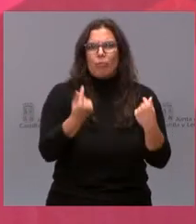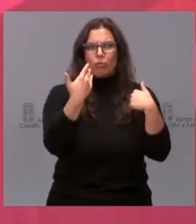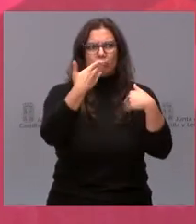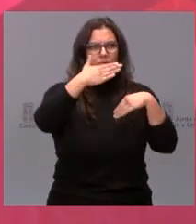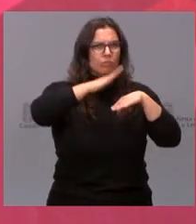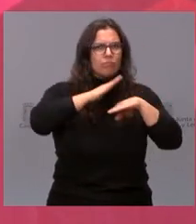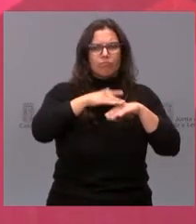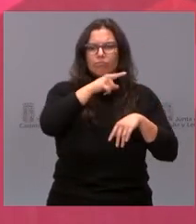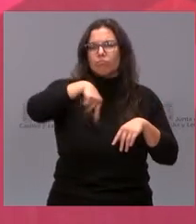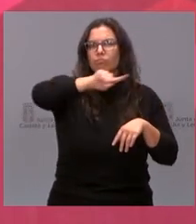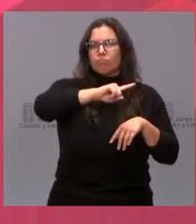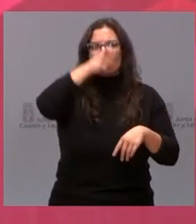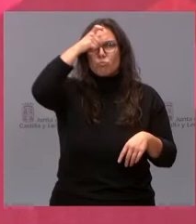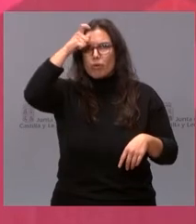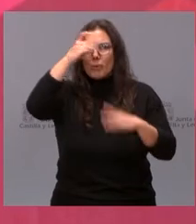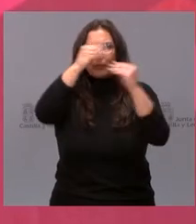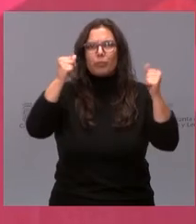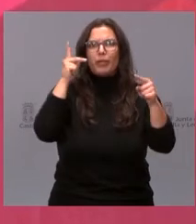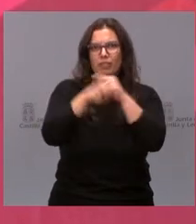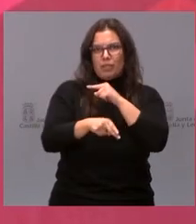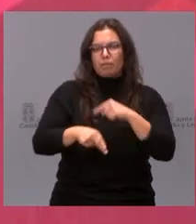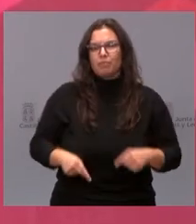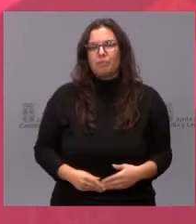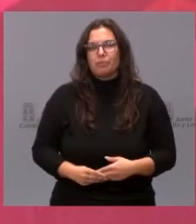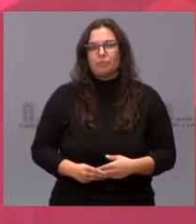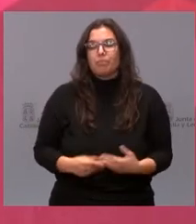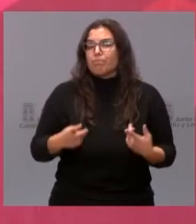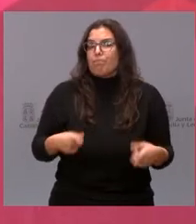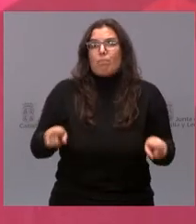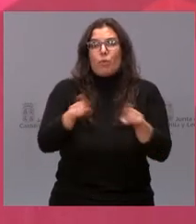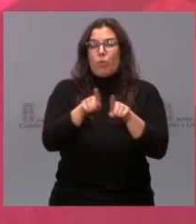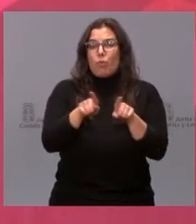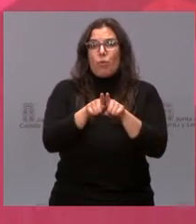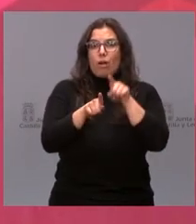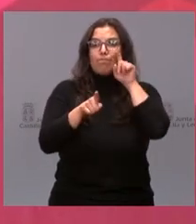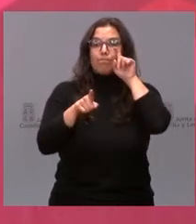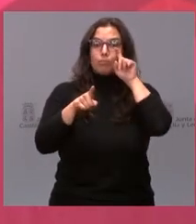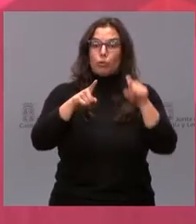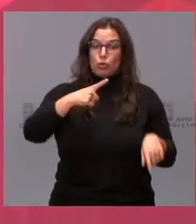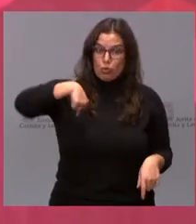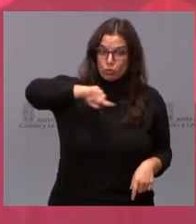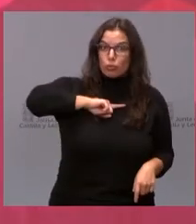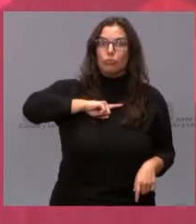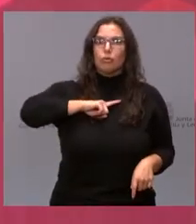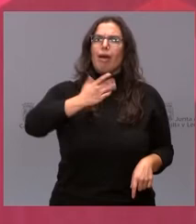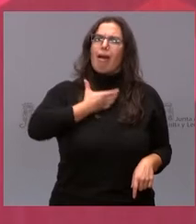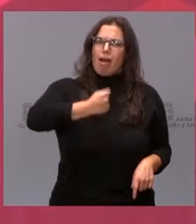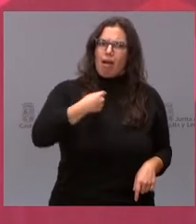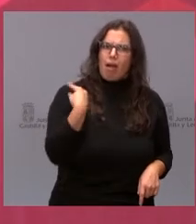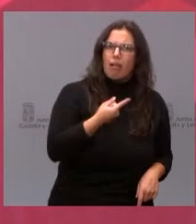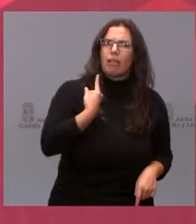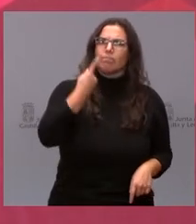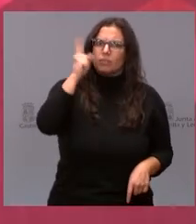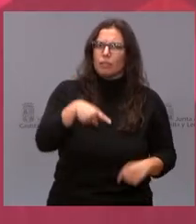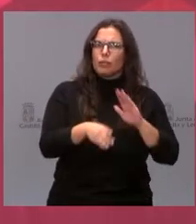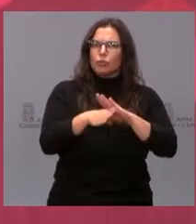que nuestros municipios no terminen desapareciendo. No obstante, nosotros, los alcaldes, también seguiremos trabajando